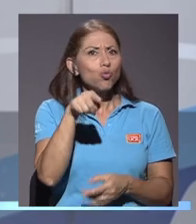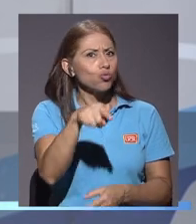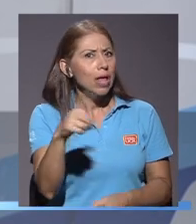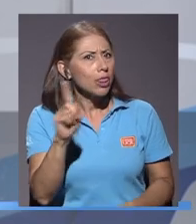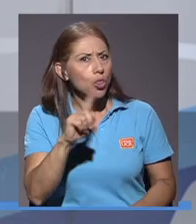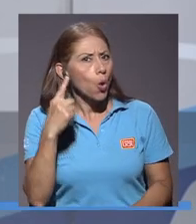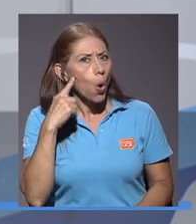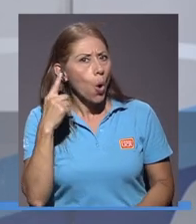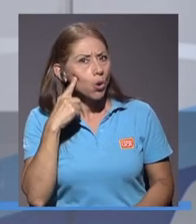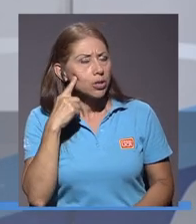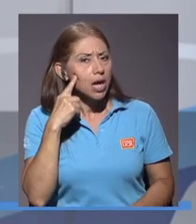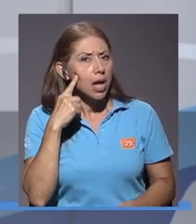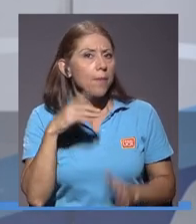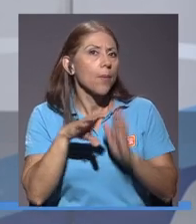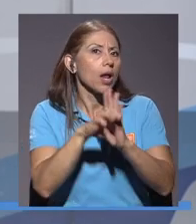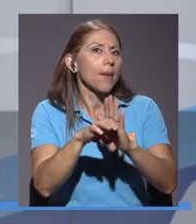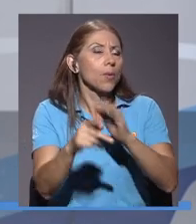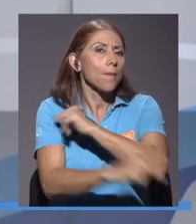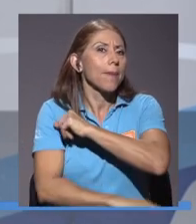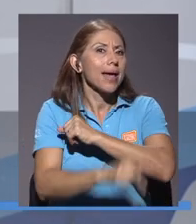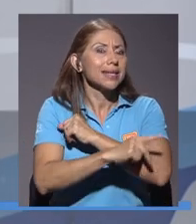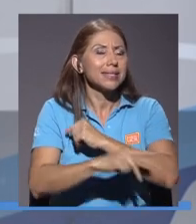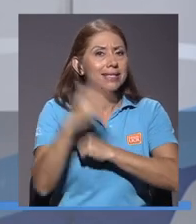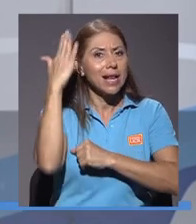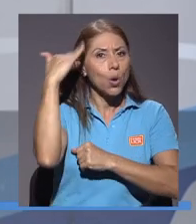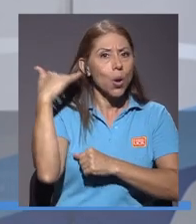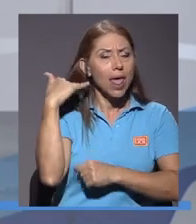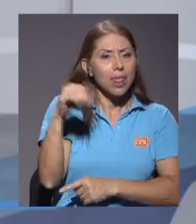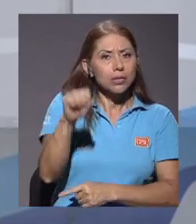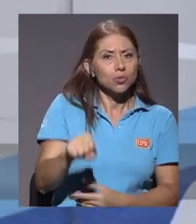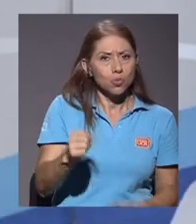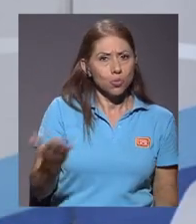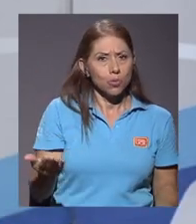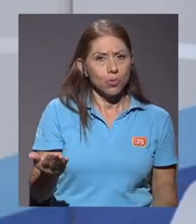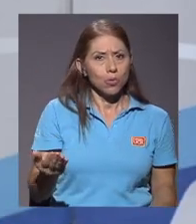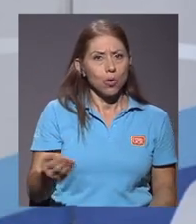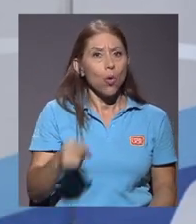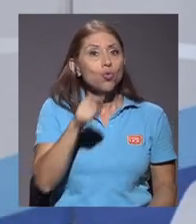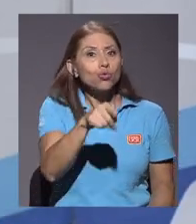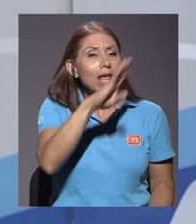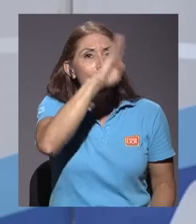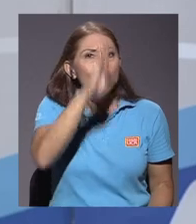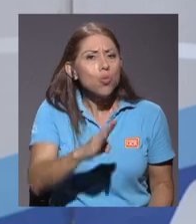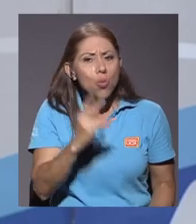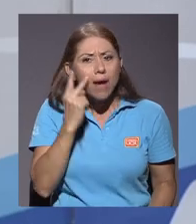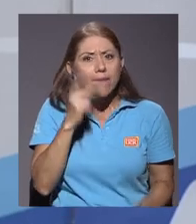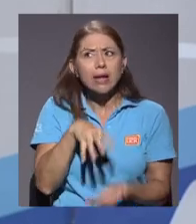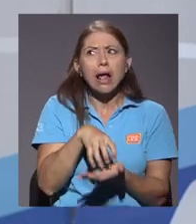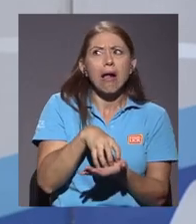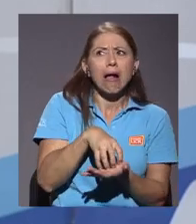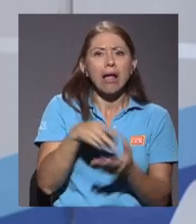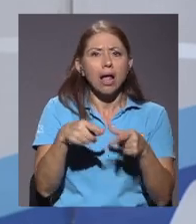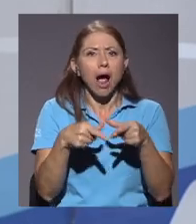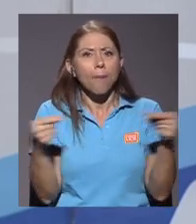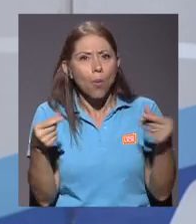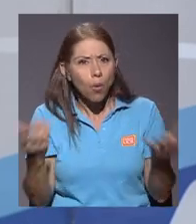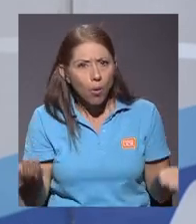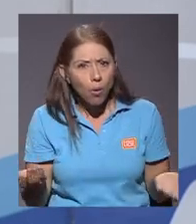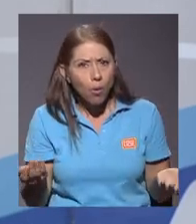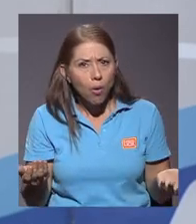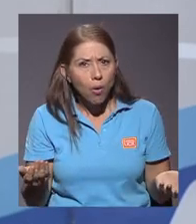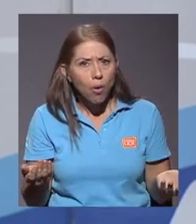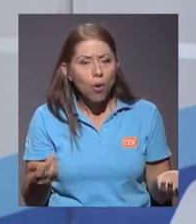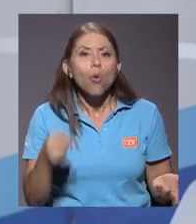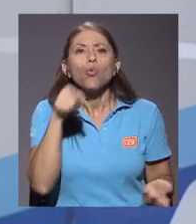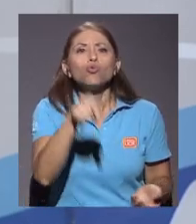sociedades, en Corea del Sur, usted no escucha este cuestionamiento, este cuestionamiento usted nunca lo va a escuchar en Japón, este